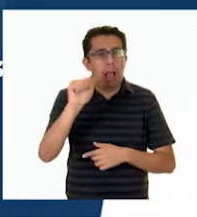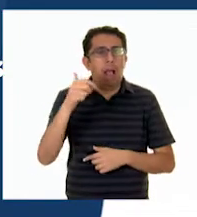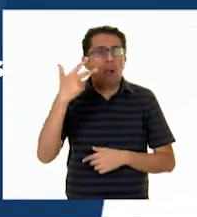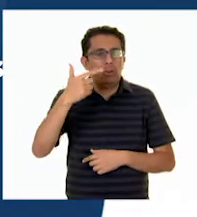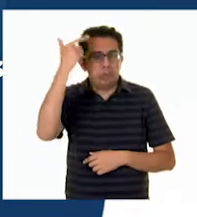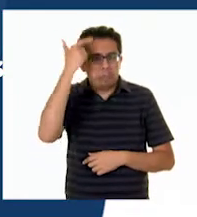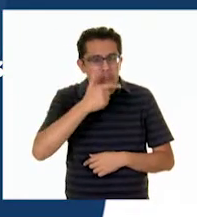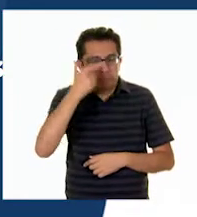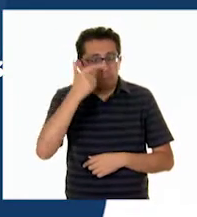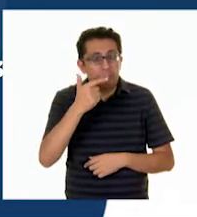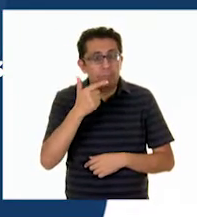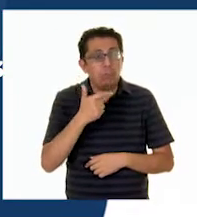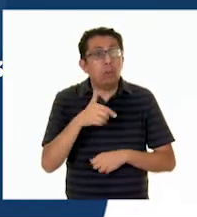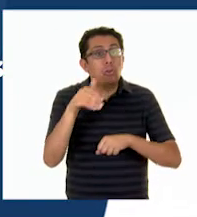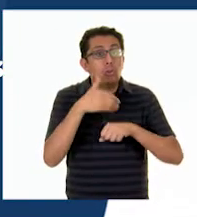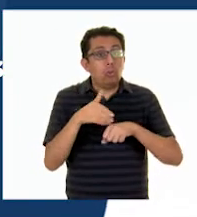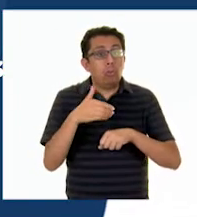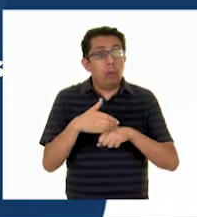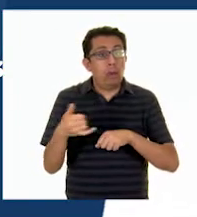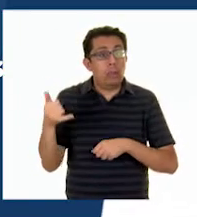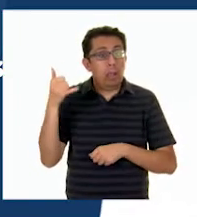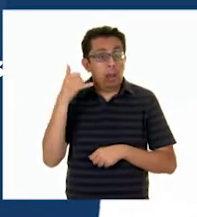20 horas Al teléfono